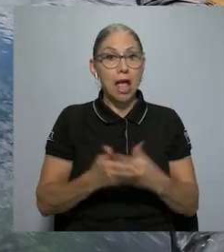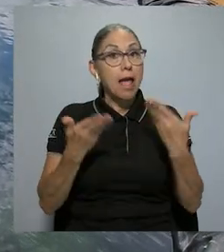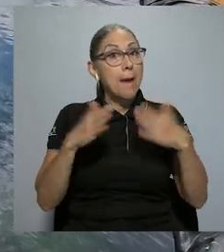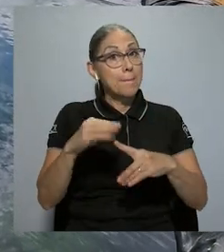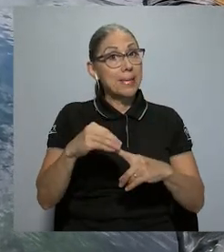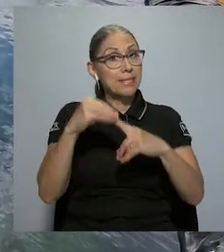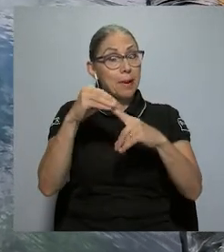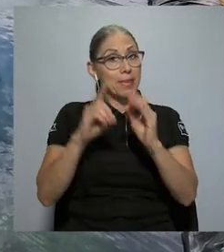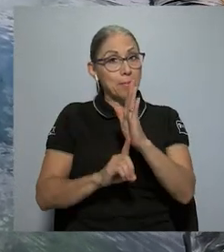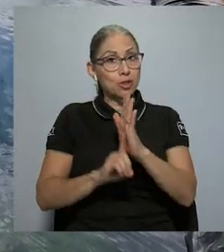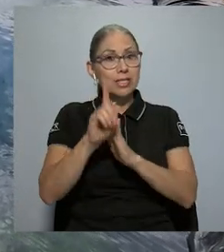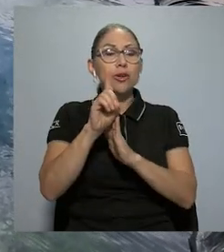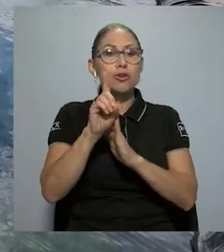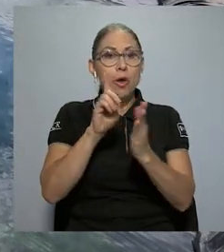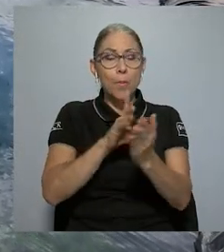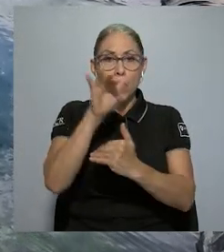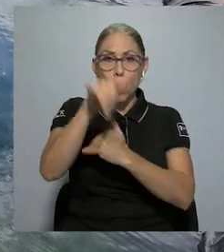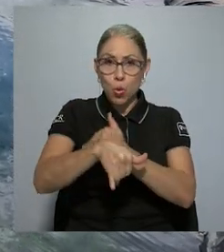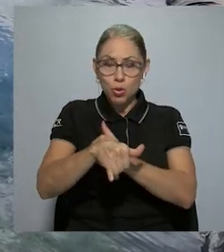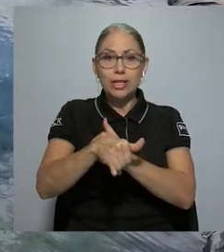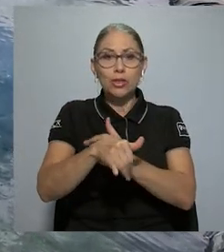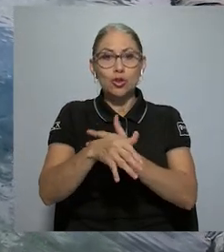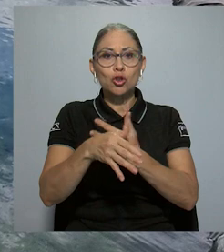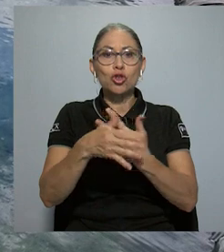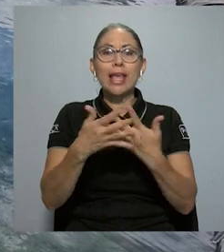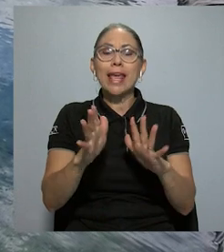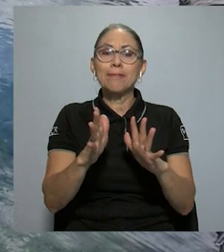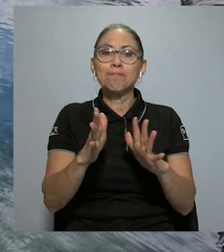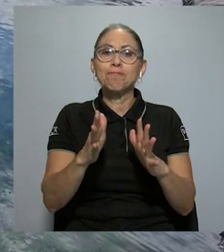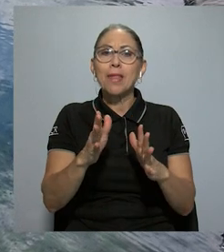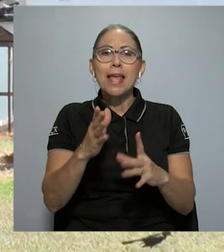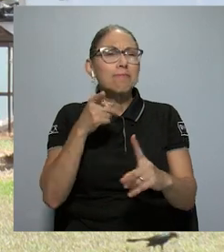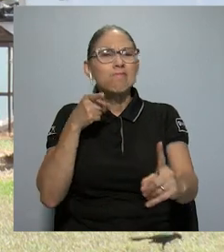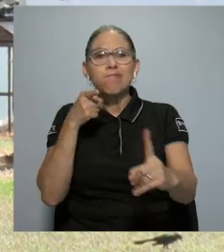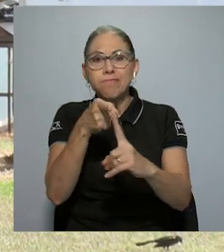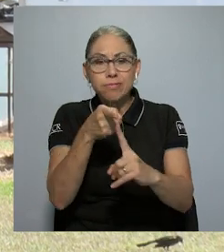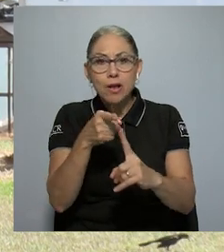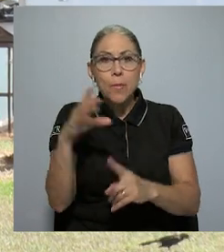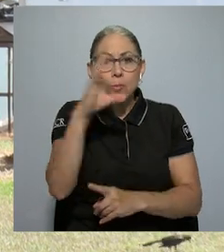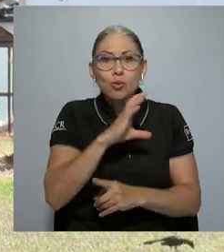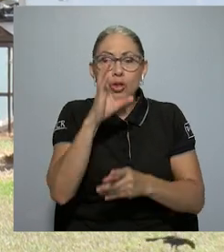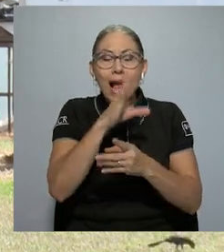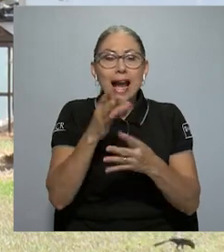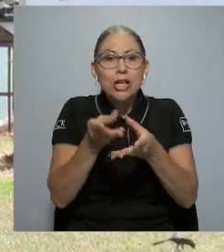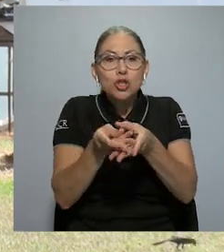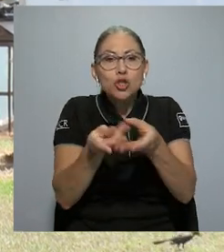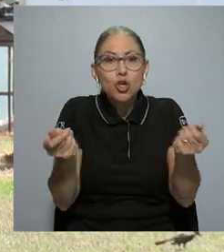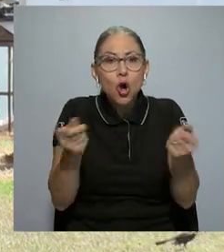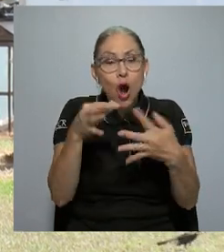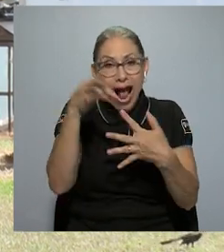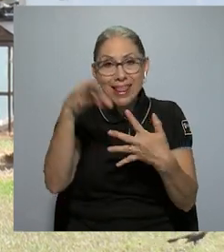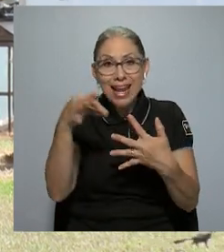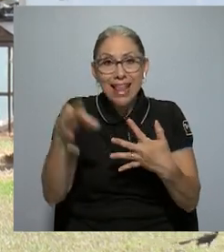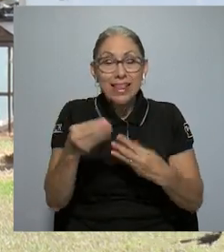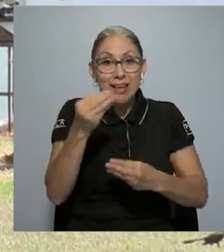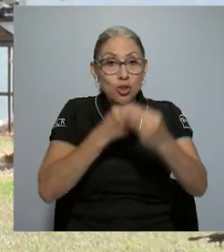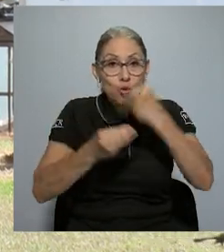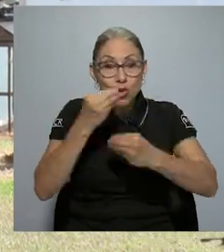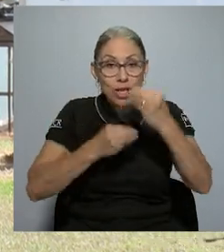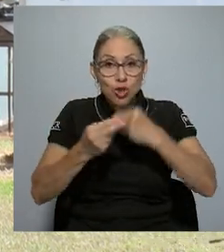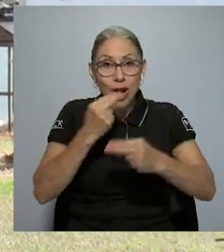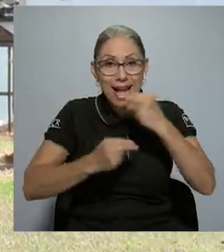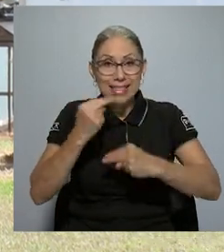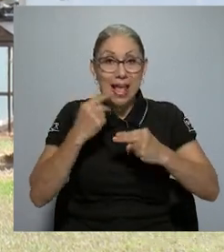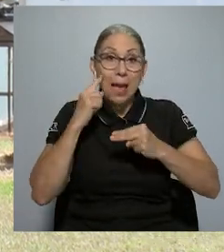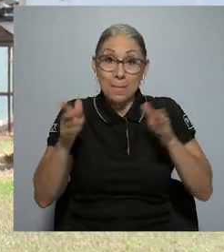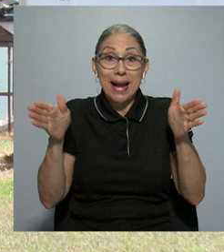Hemos desarrollado principalmente proyectos que van por el lado de buscar soluciones o alternativas nutricionales precisamente